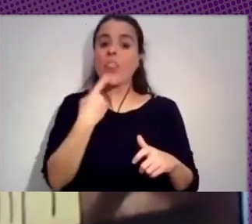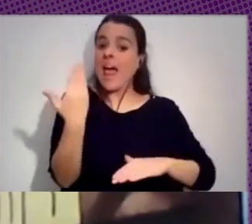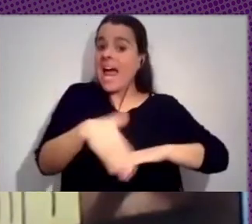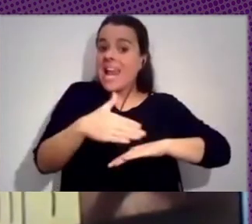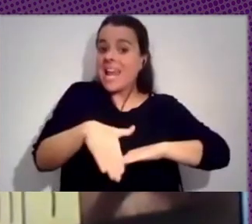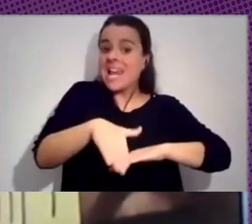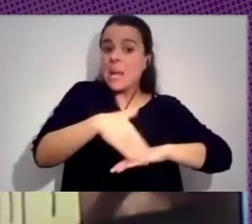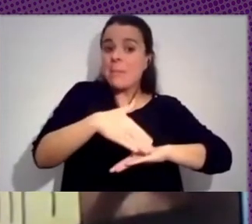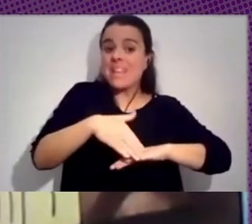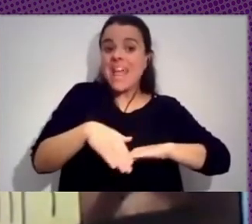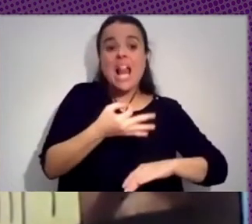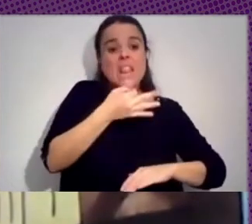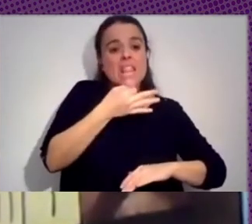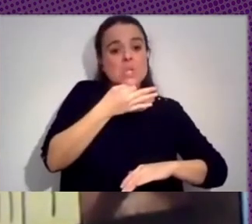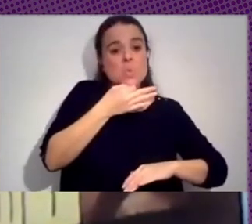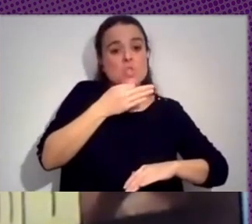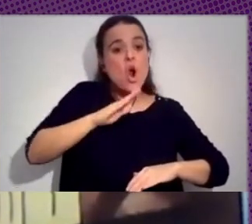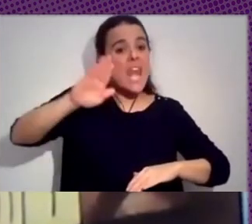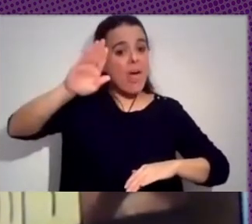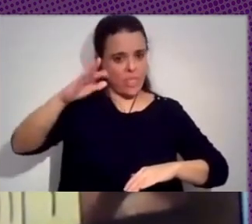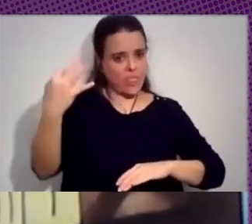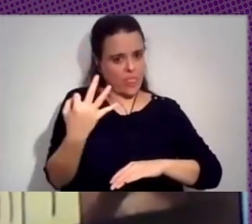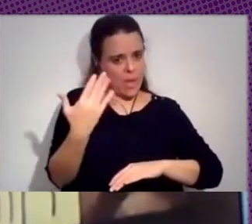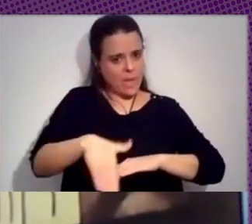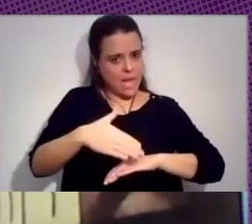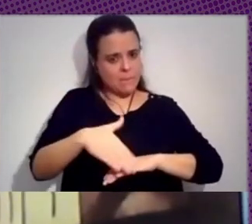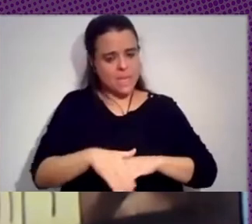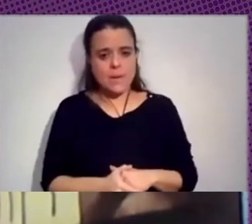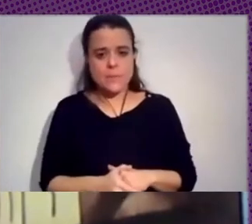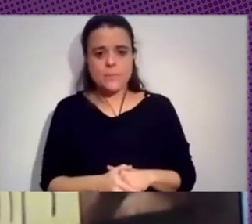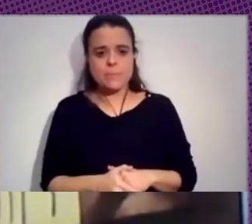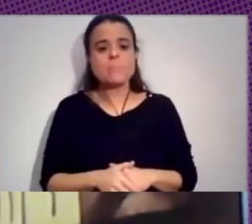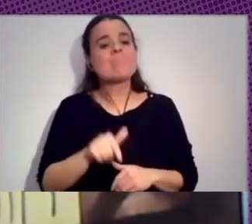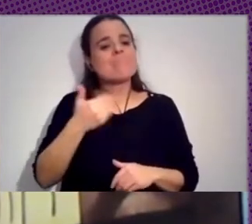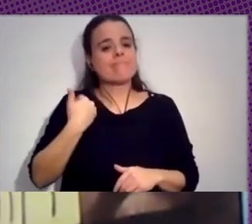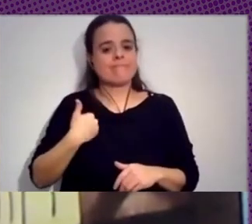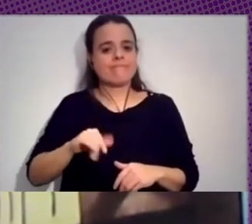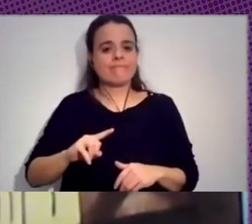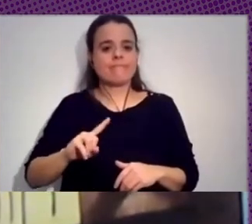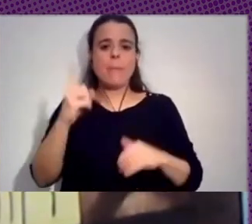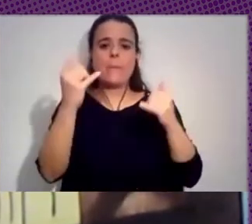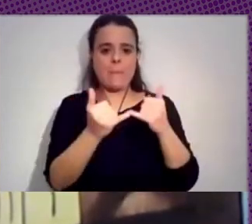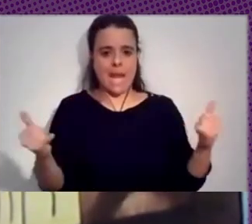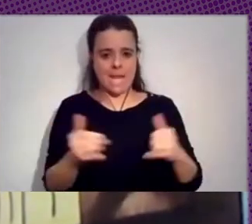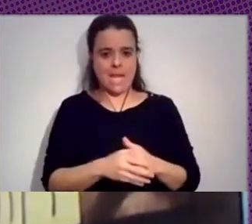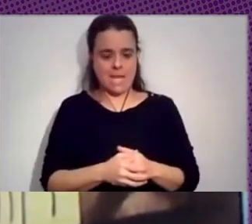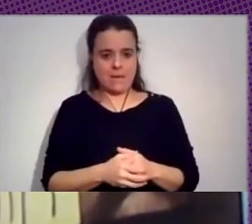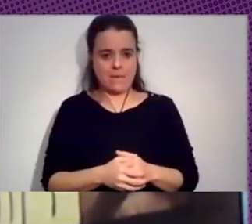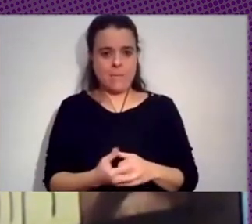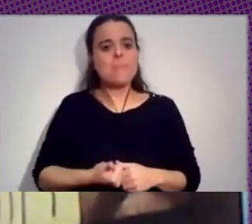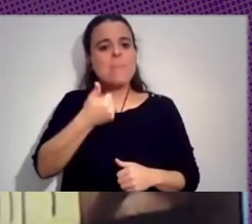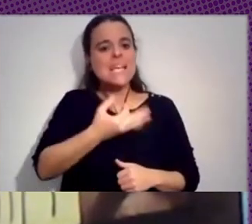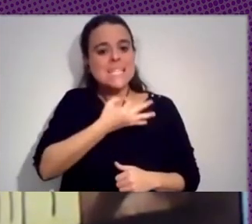discurso nazi específicamente. Bueno, ahí tenemos ya una primera línea que es más discurso, más